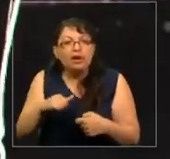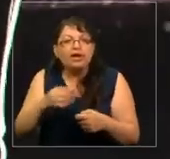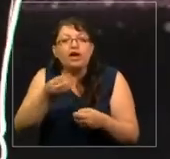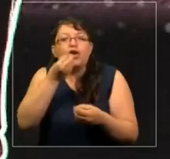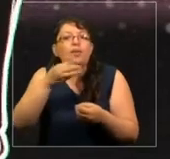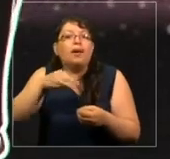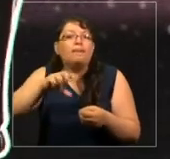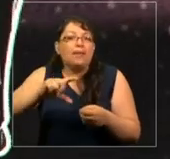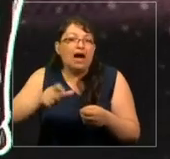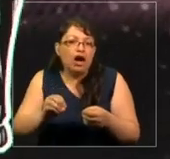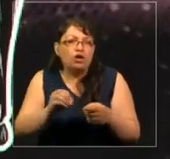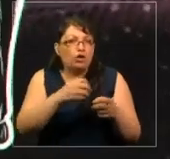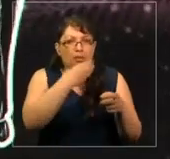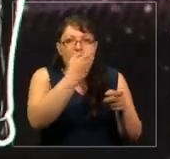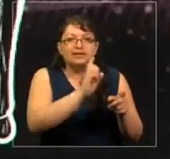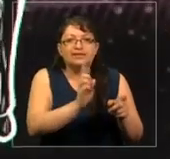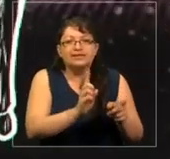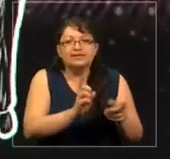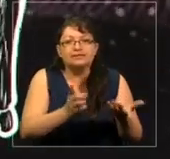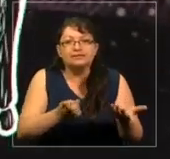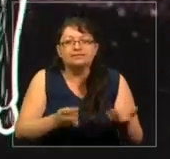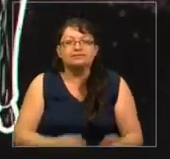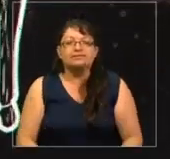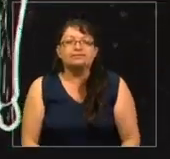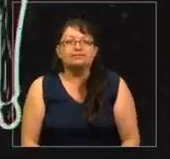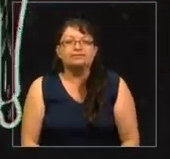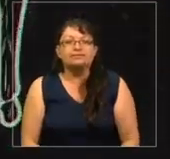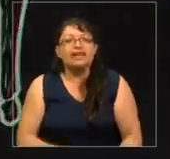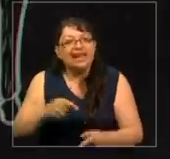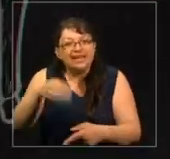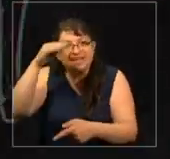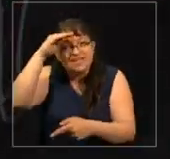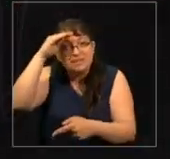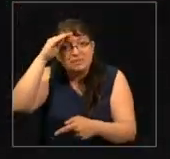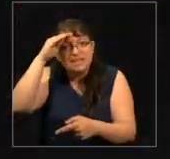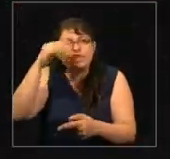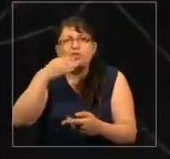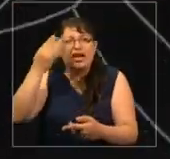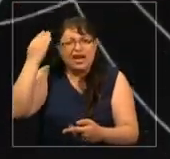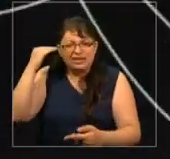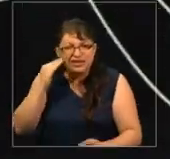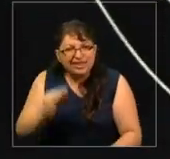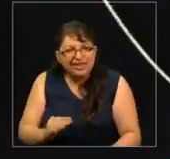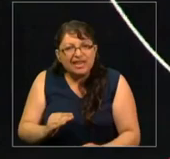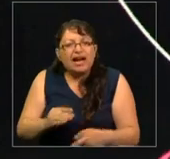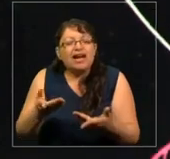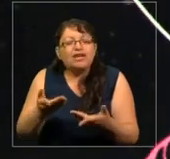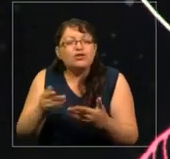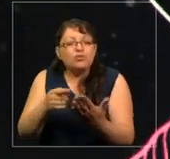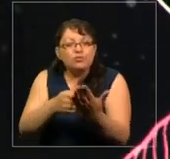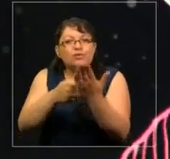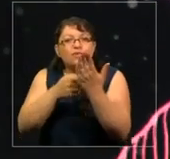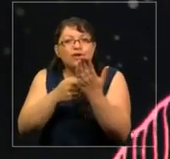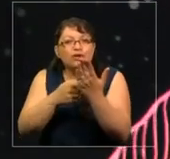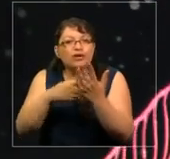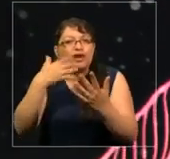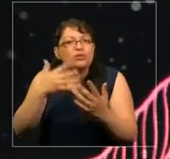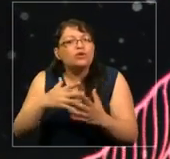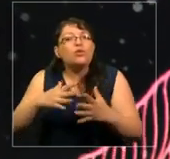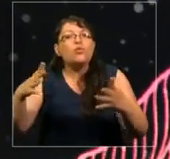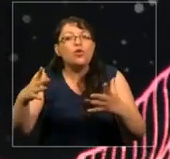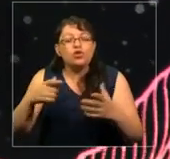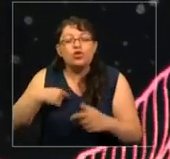mangos en vez de manzanas. Y esa experiencia desde mi niñez me mostró la importancia de la